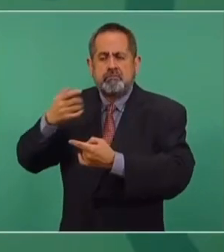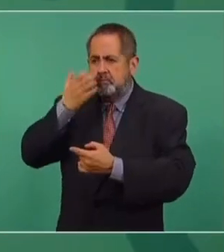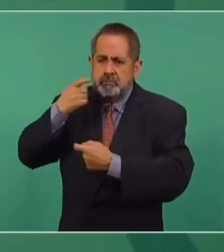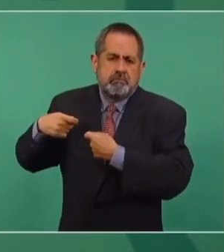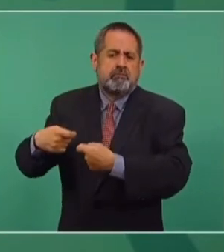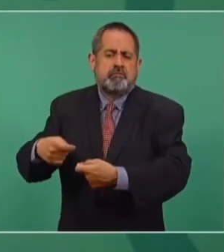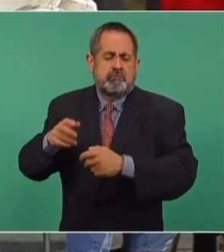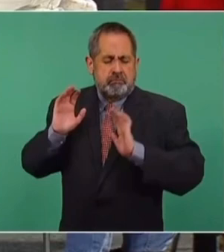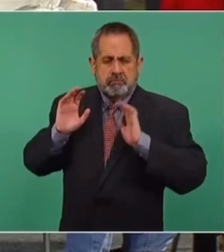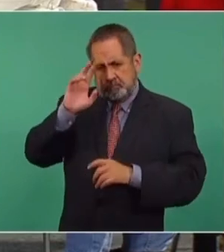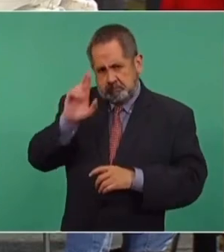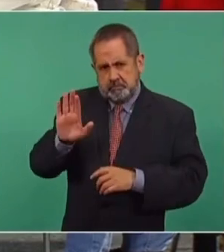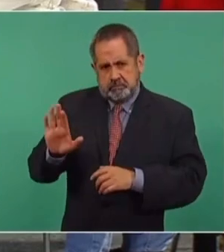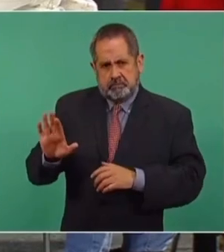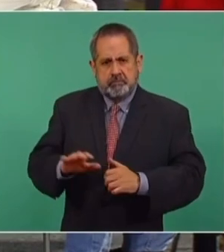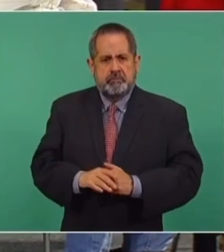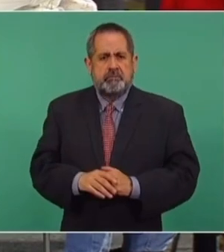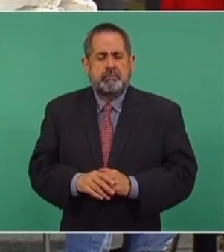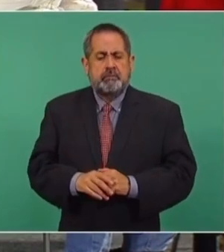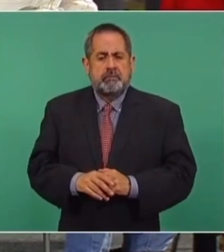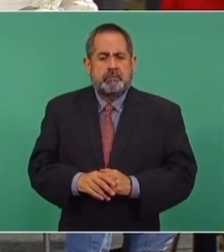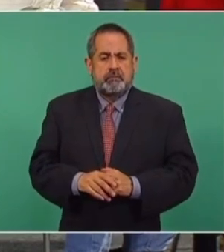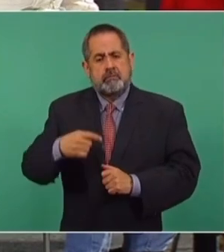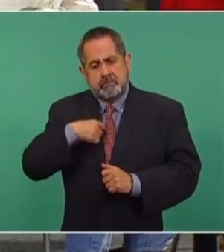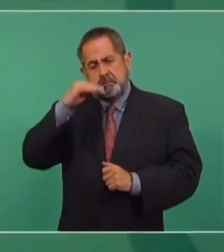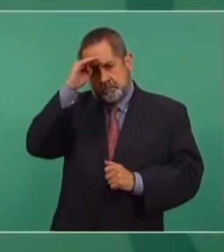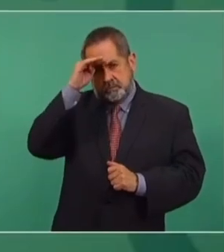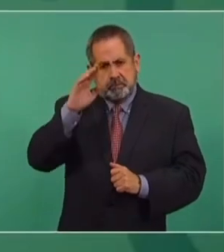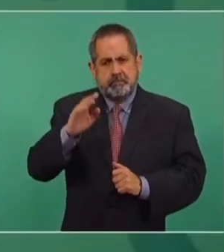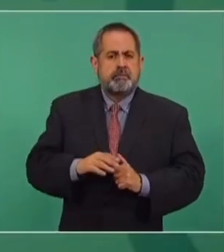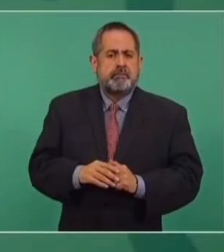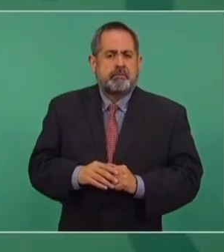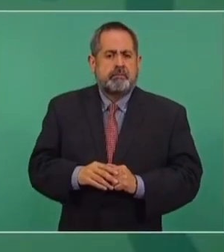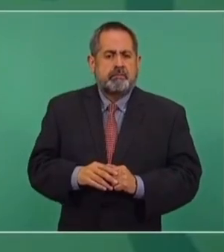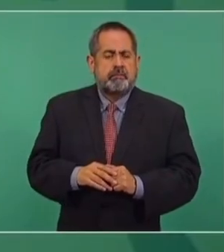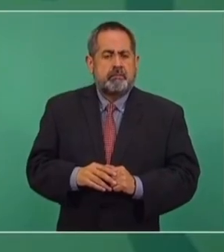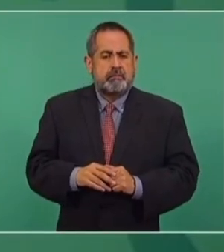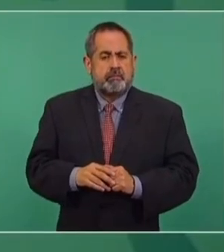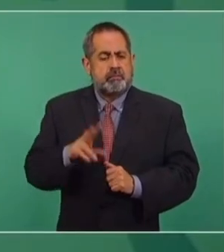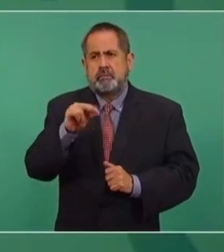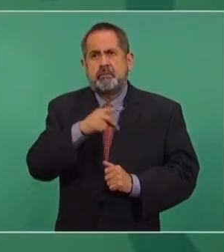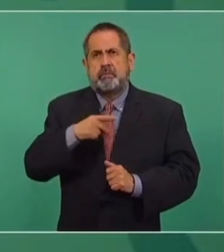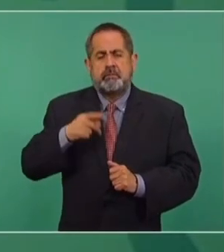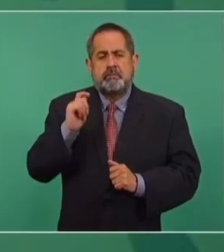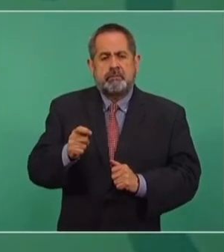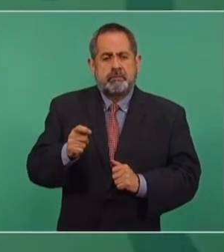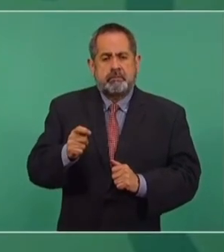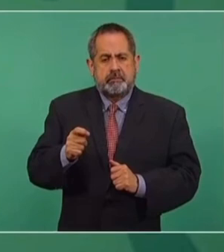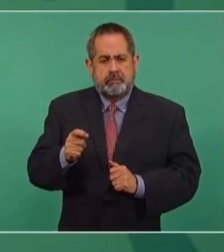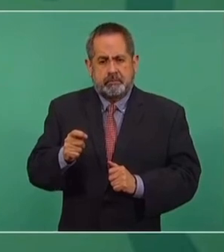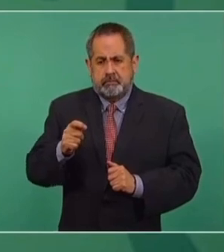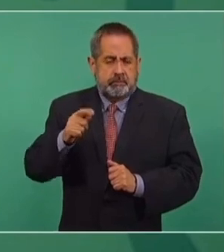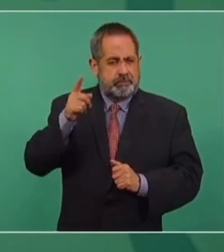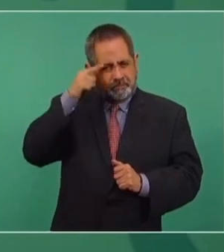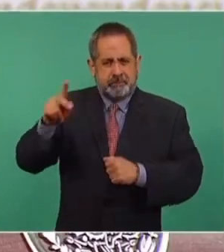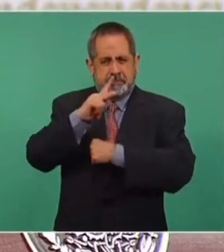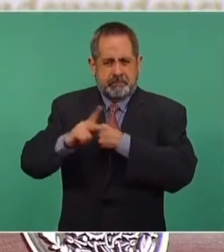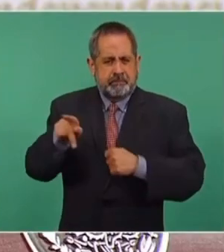a sus procesos internos. Yo pienso que no se debe aislar a Cuba,